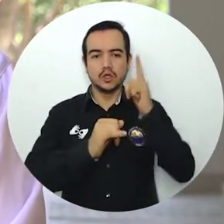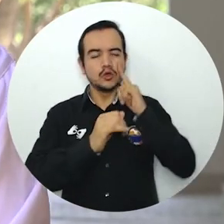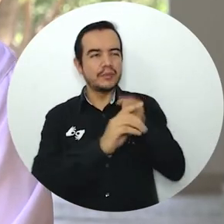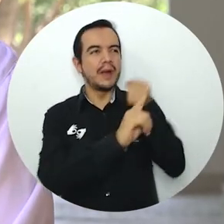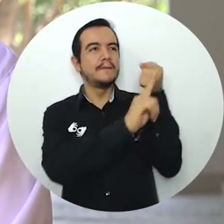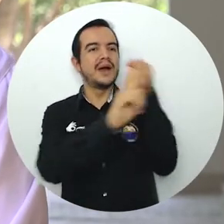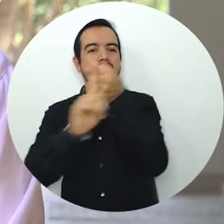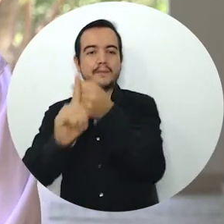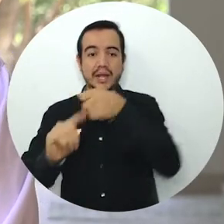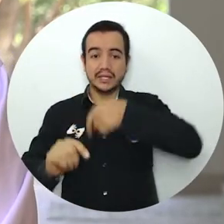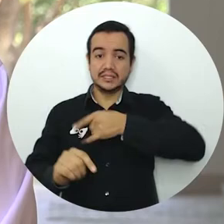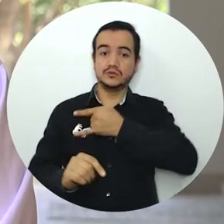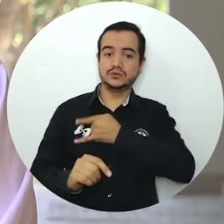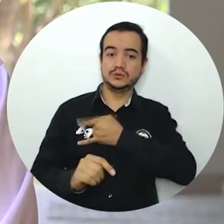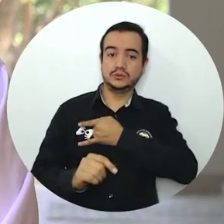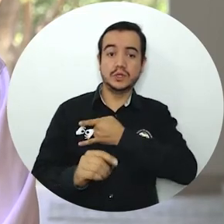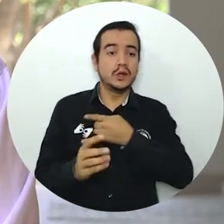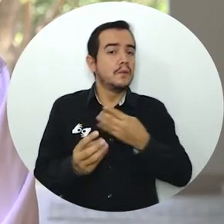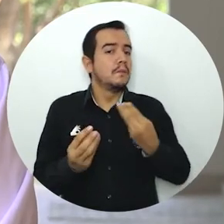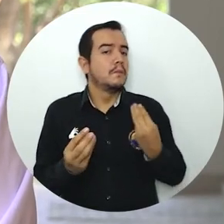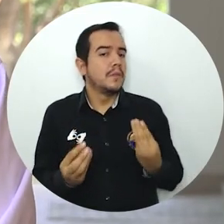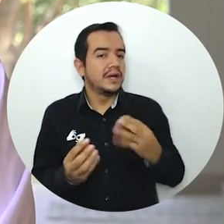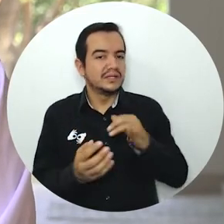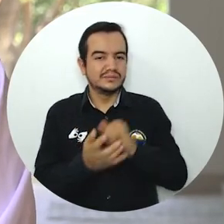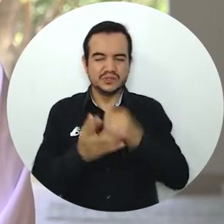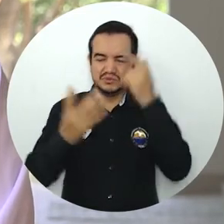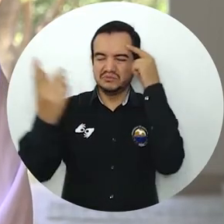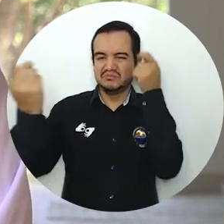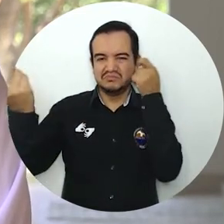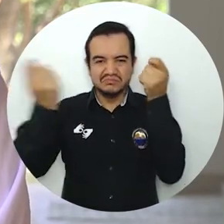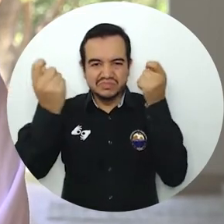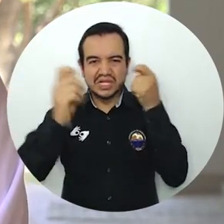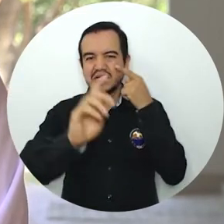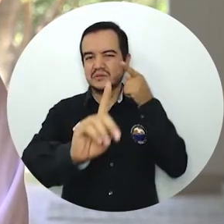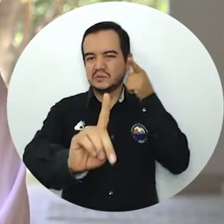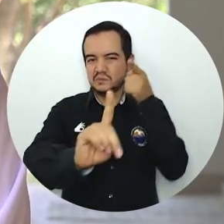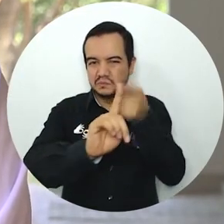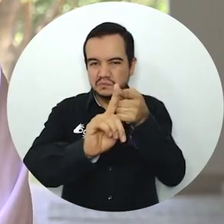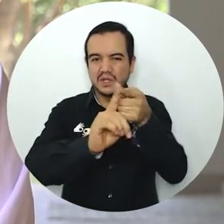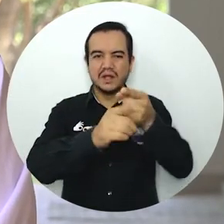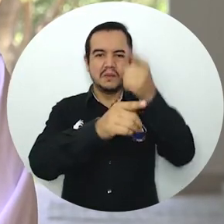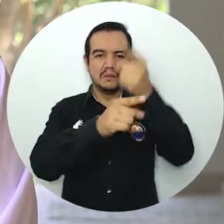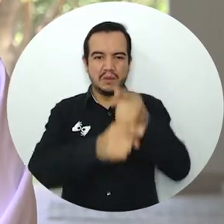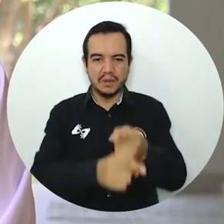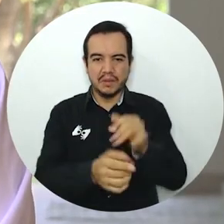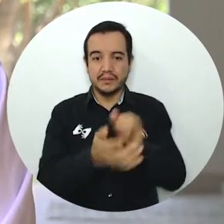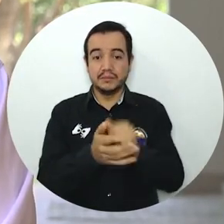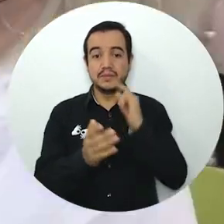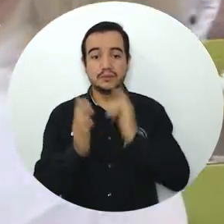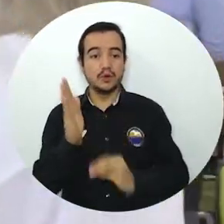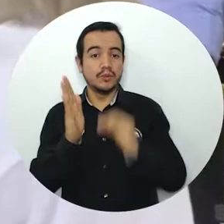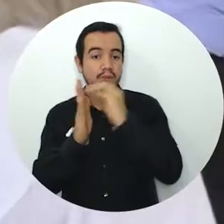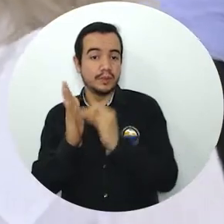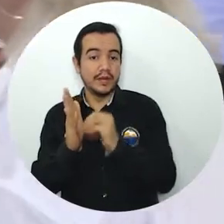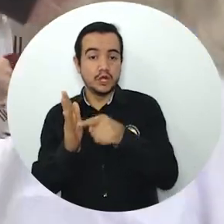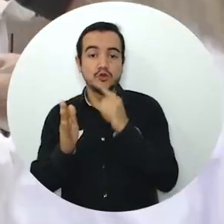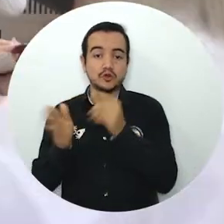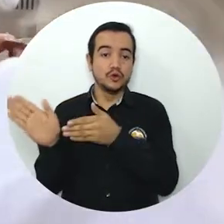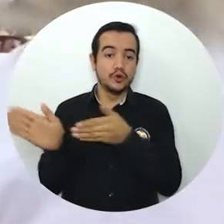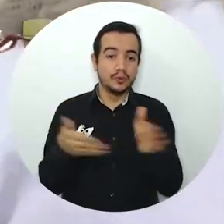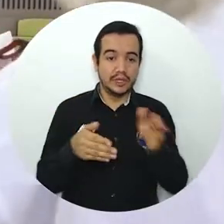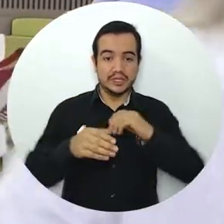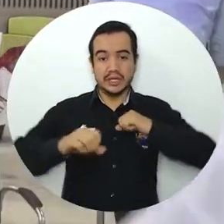institución como consecuencia de las diferentes estrategias, metas trazadas en el plan de acción del gobierno